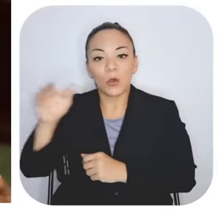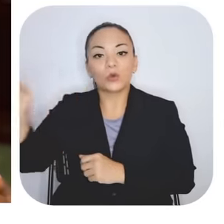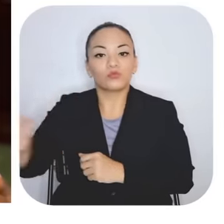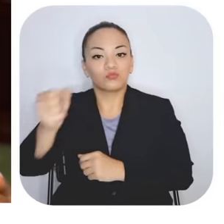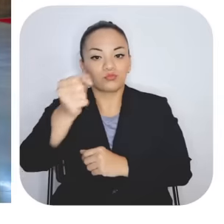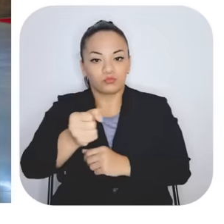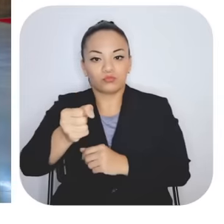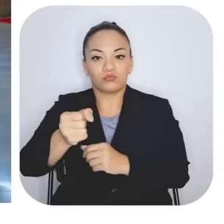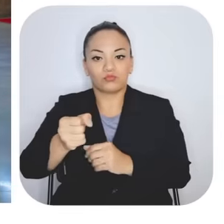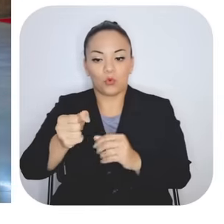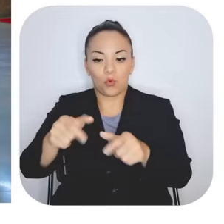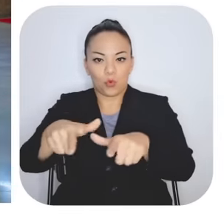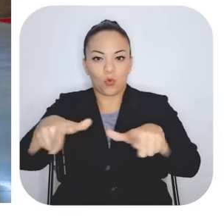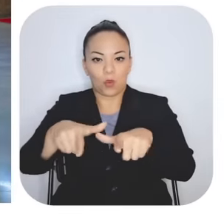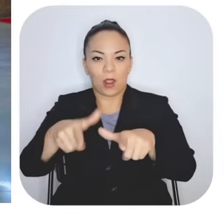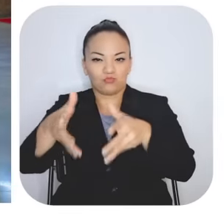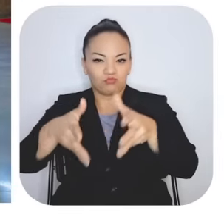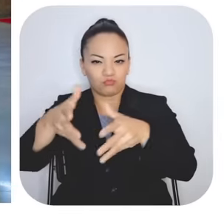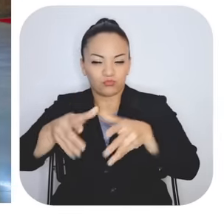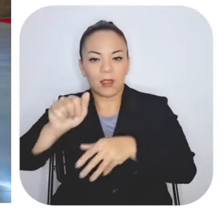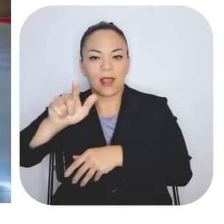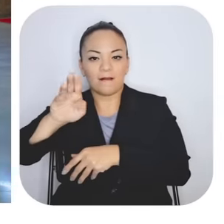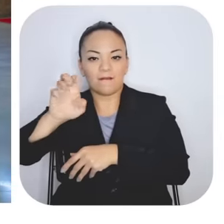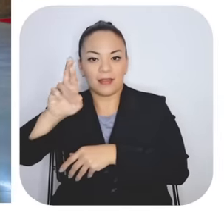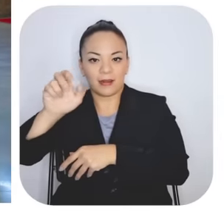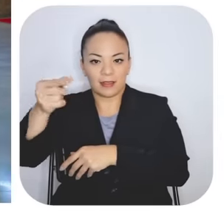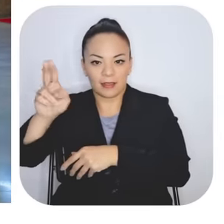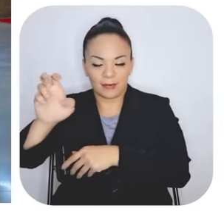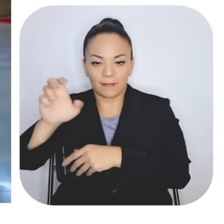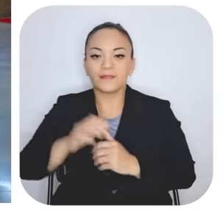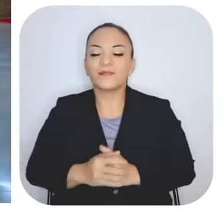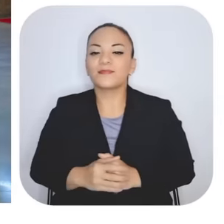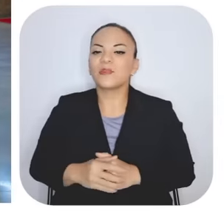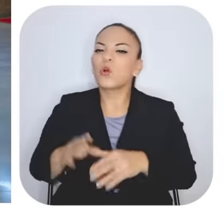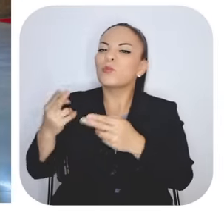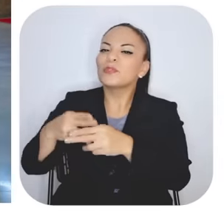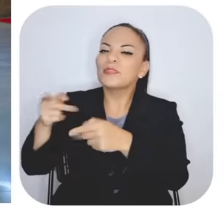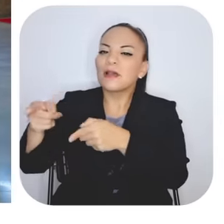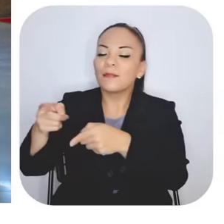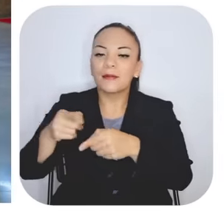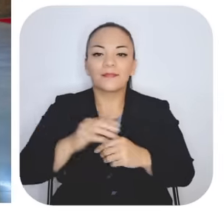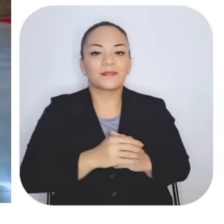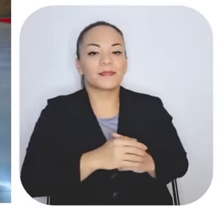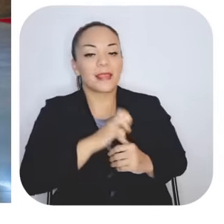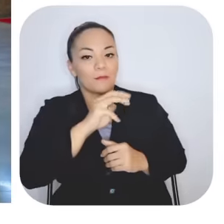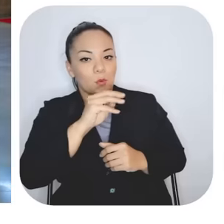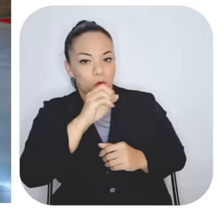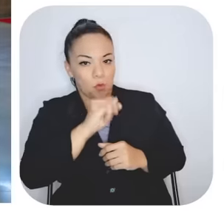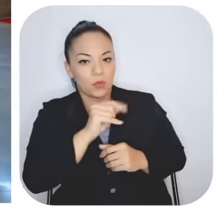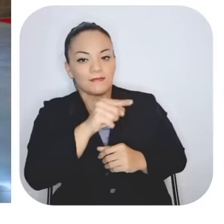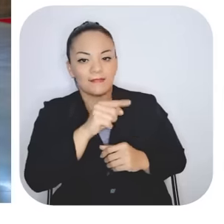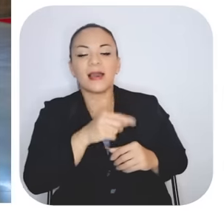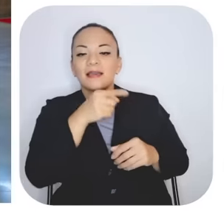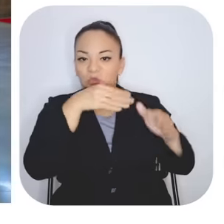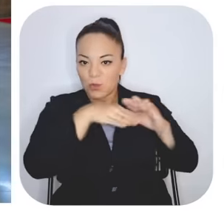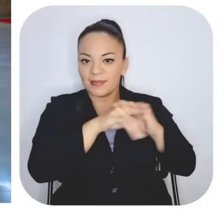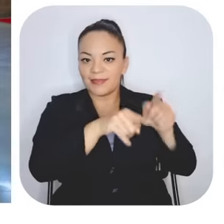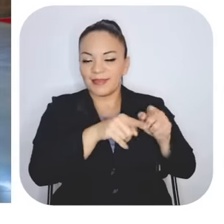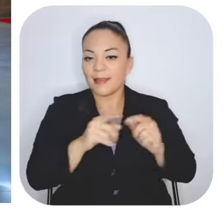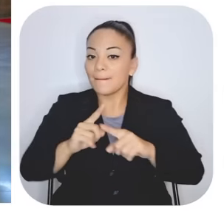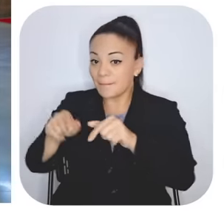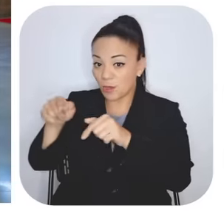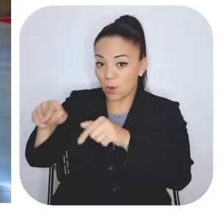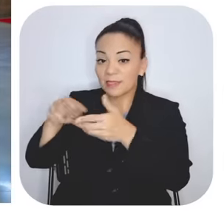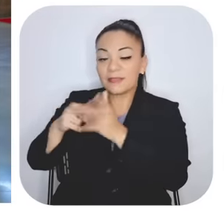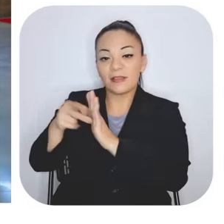albergue. ¿Cómo se llama el albergue? En Moí. Ok. En Moí entré y para mí fue... Pero ahí